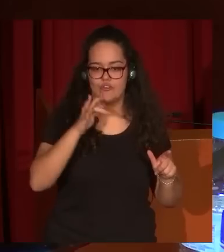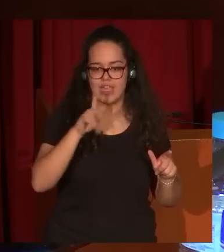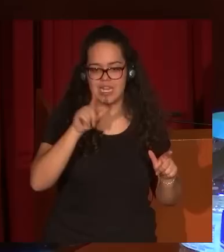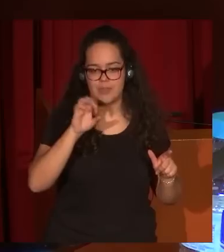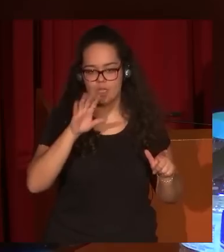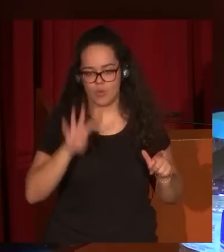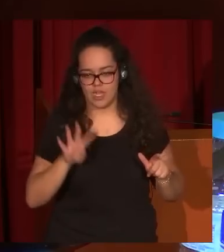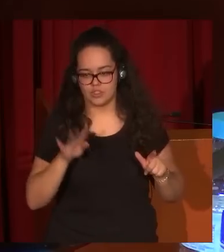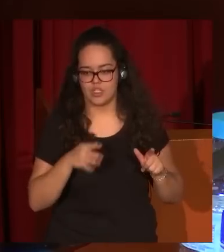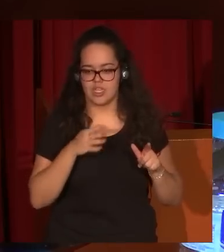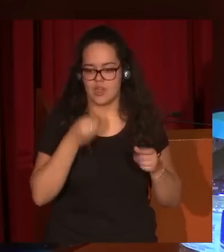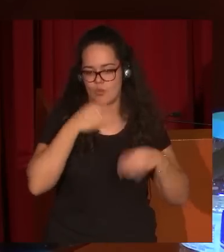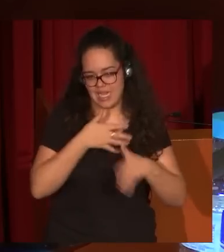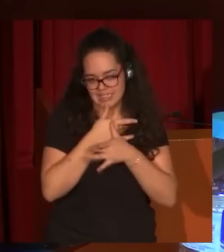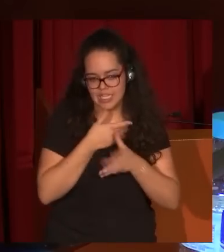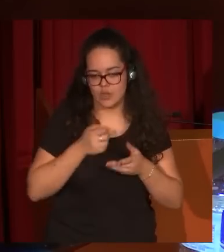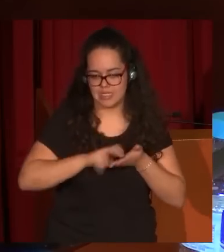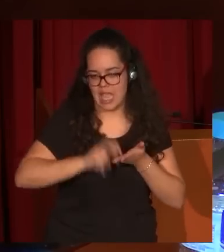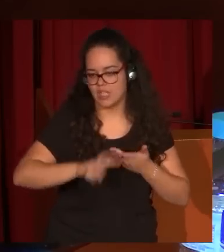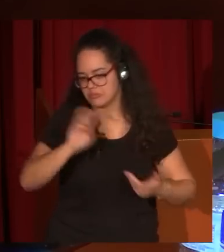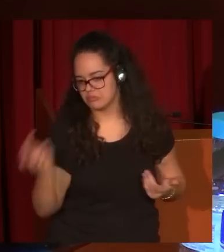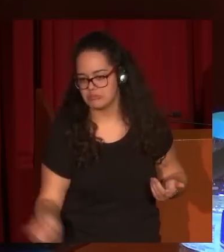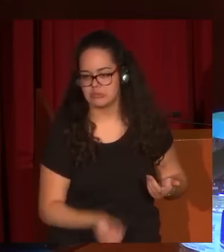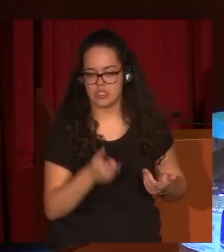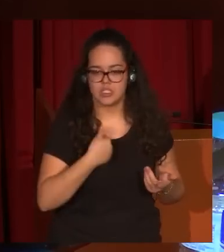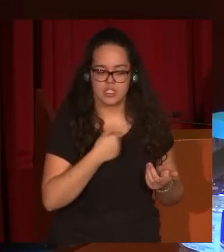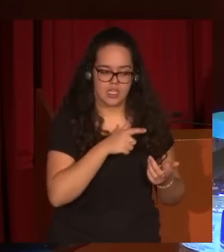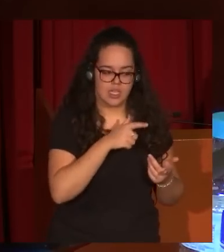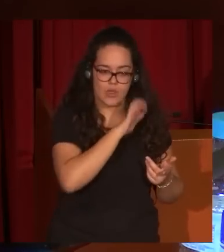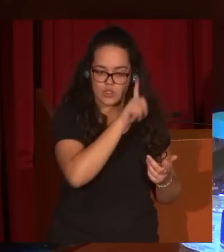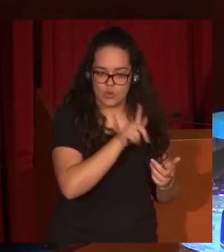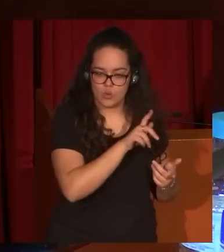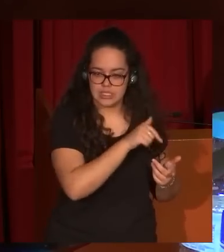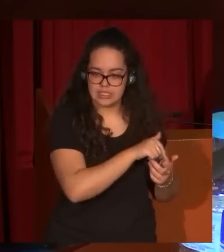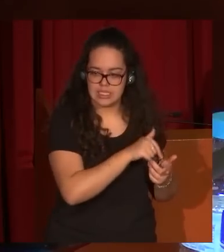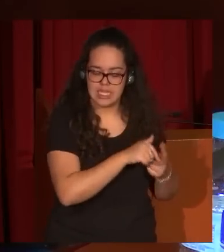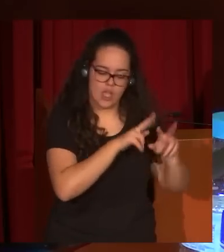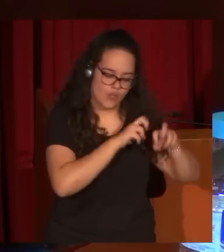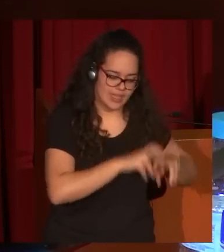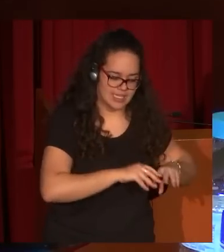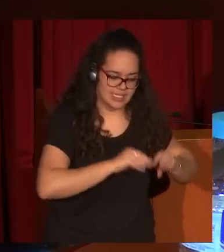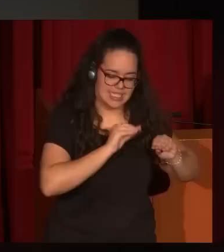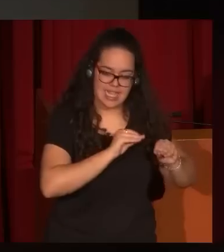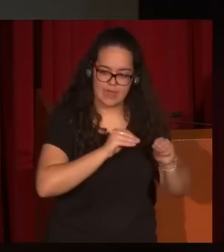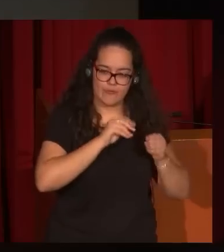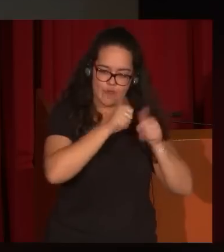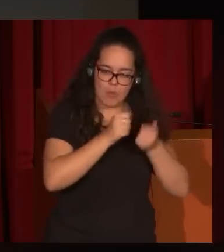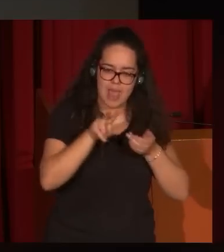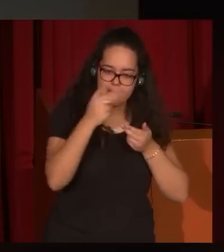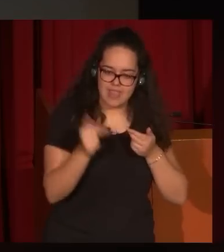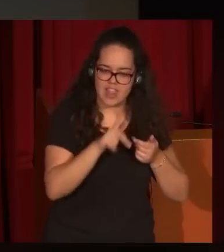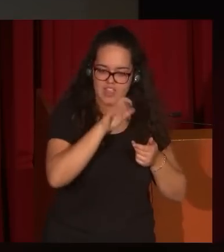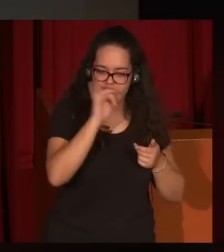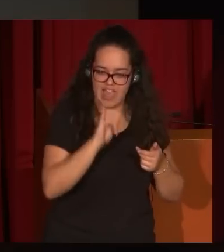Buen Retiro, etcétera. Pues bien, Lucas quiere ahondar en ese lenguaje velazqueño y recuerden esta